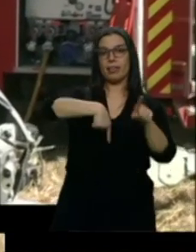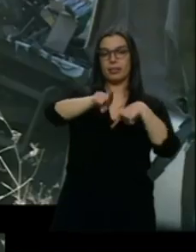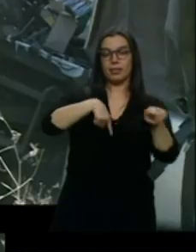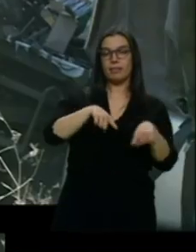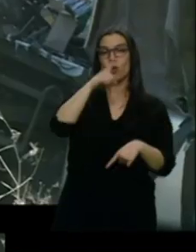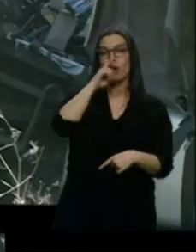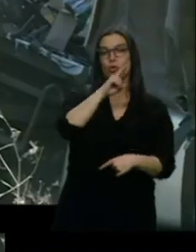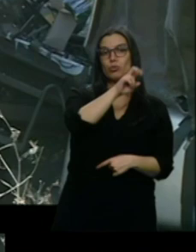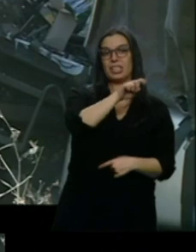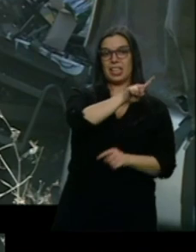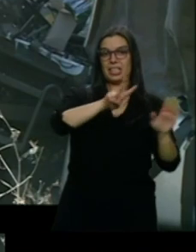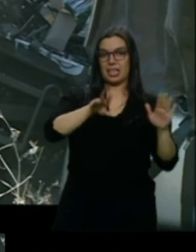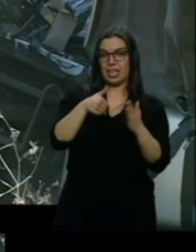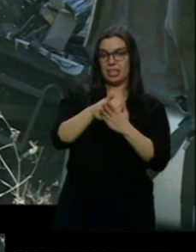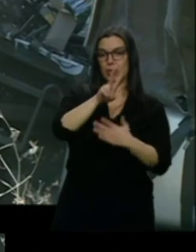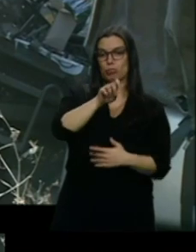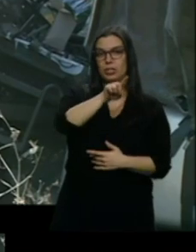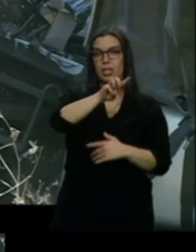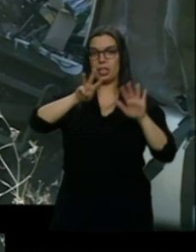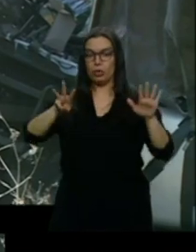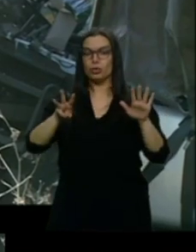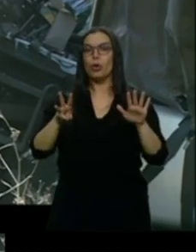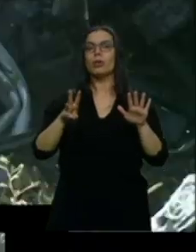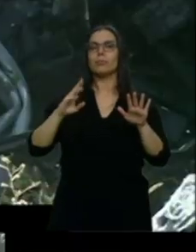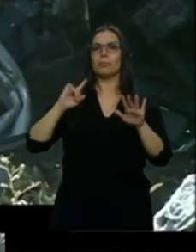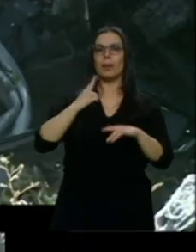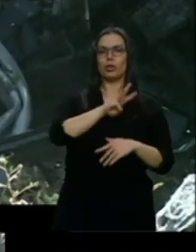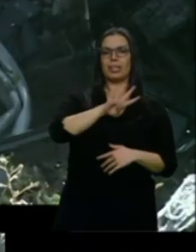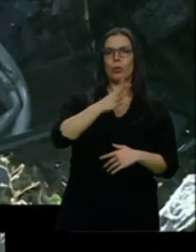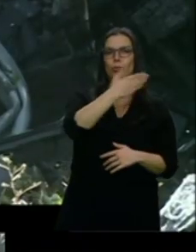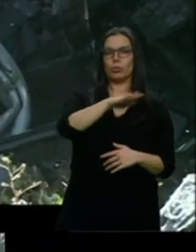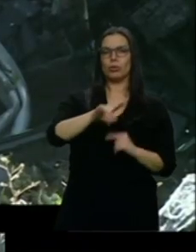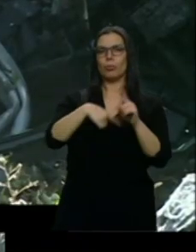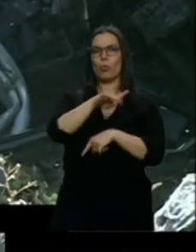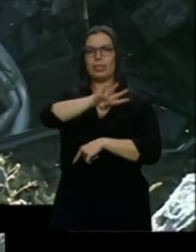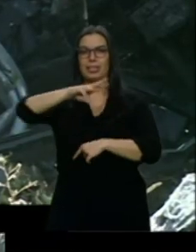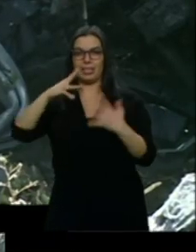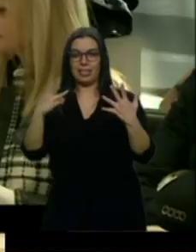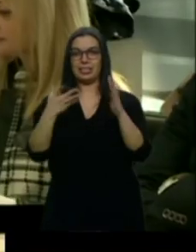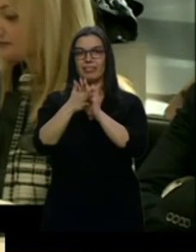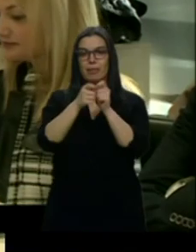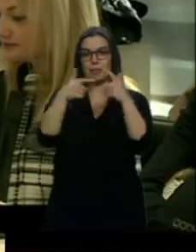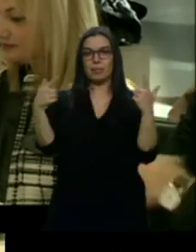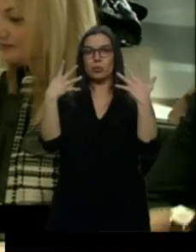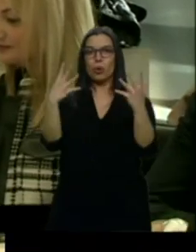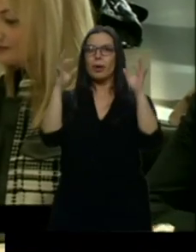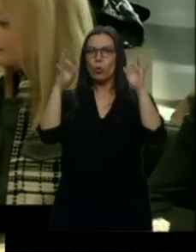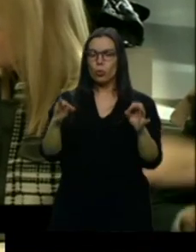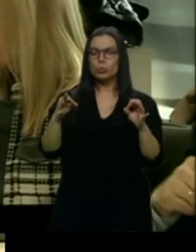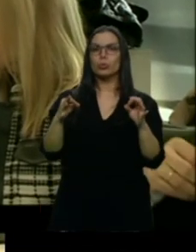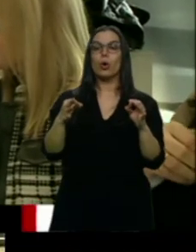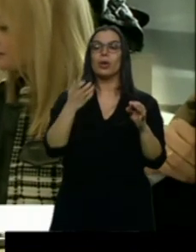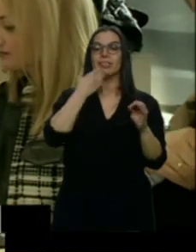los fallecidos pasaron de 34 a 43. Ese incremento de nueve muertos corresponde con accidentes en el camino o en la vuelta del trabajo.